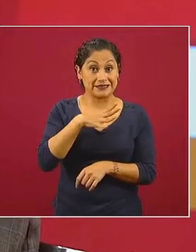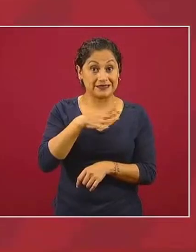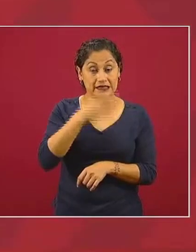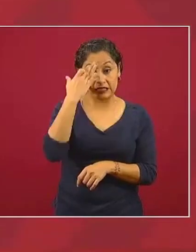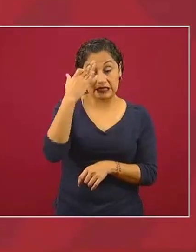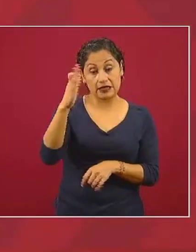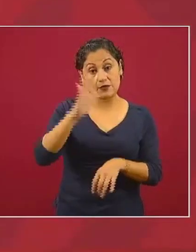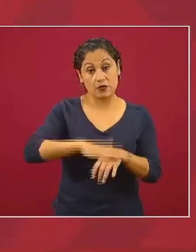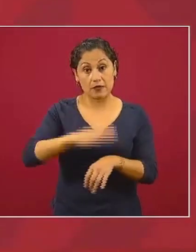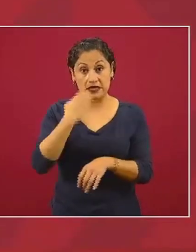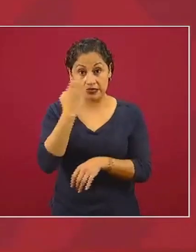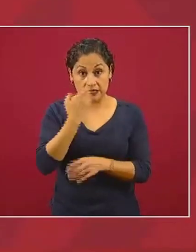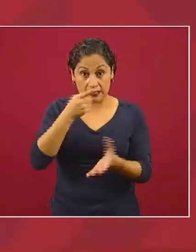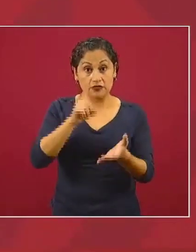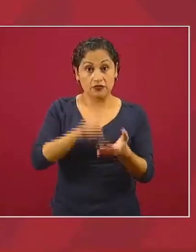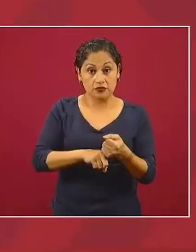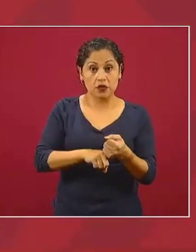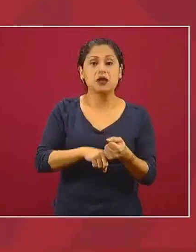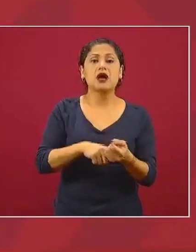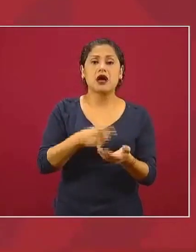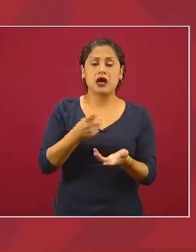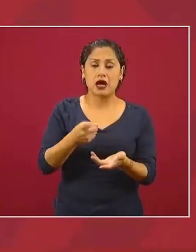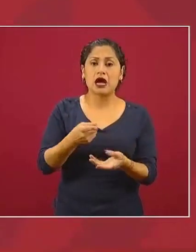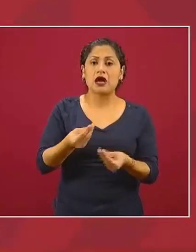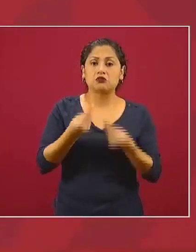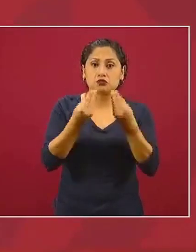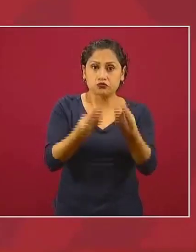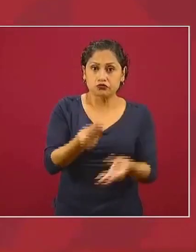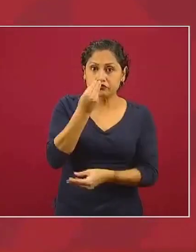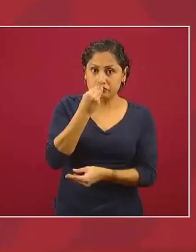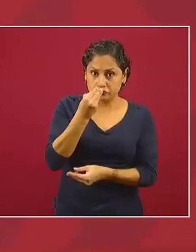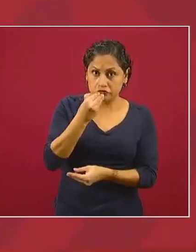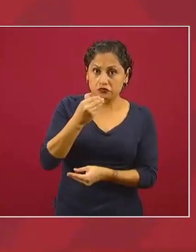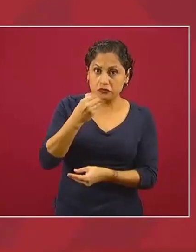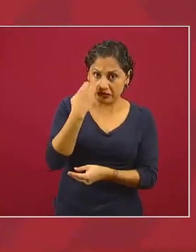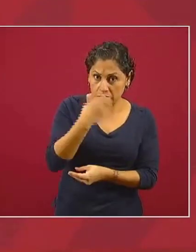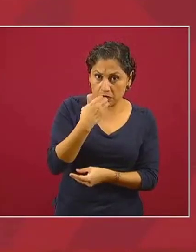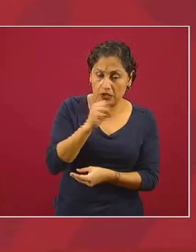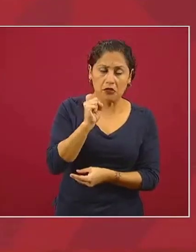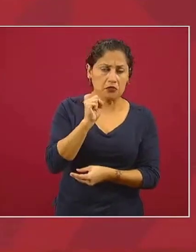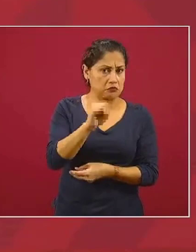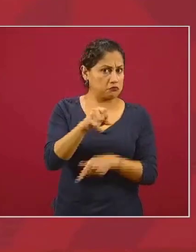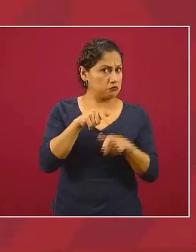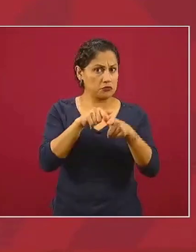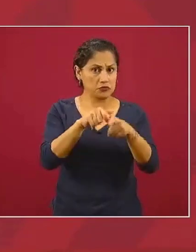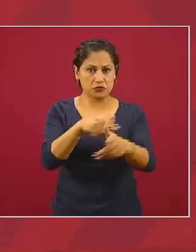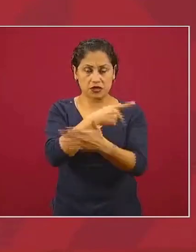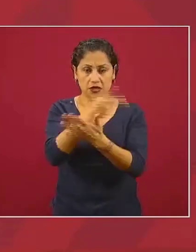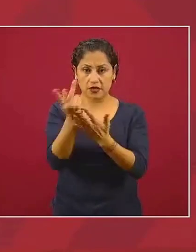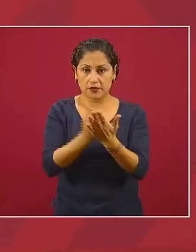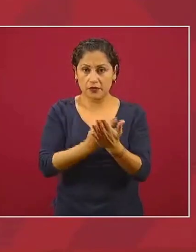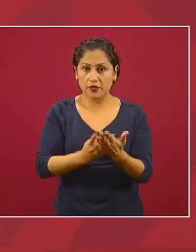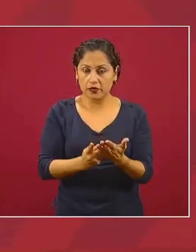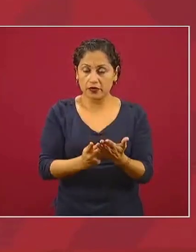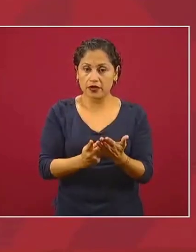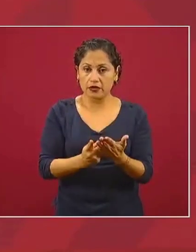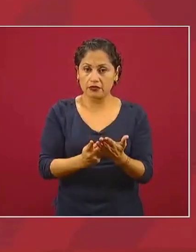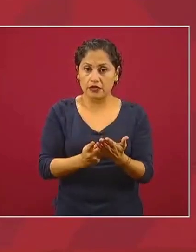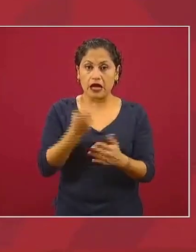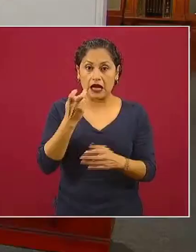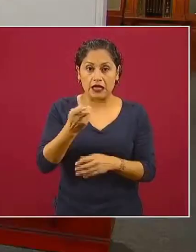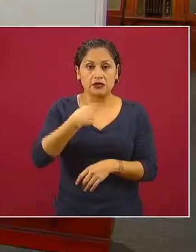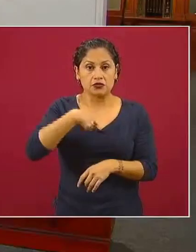les da de comer ese programa continúa ese es uno de los programas que además tenemos mejor